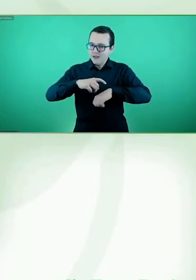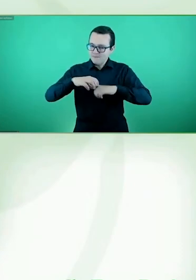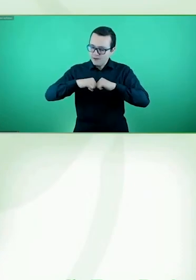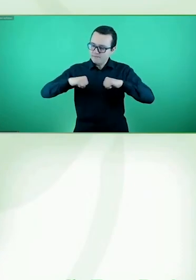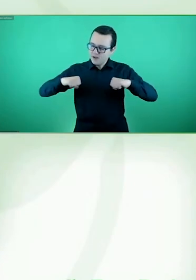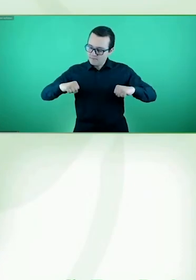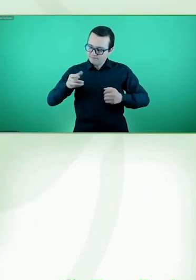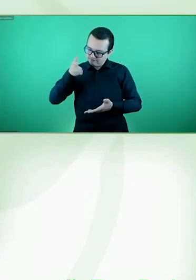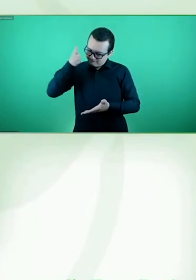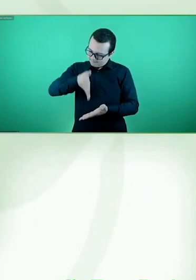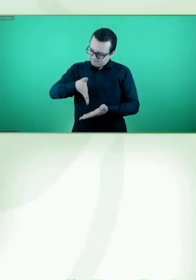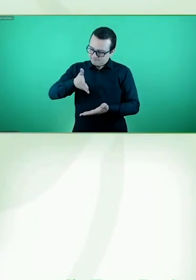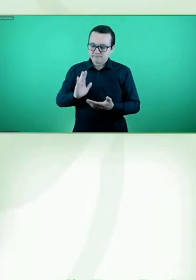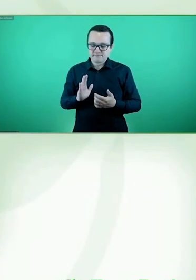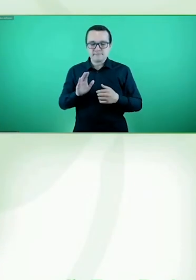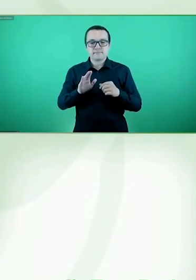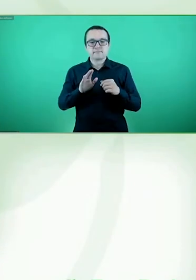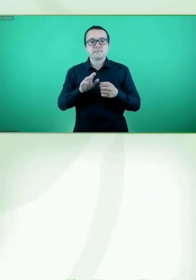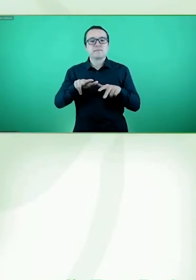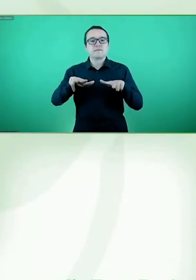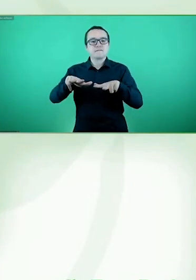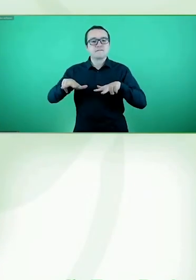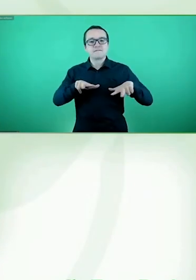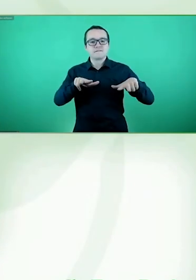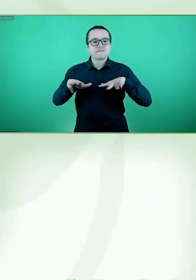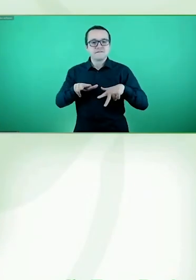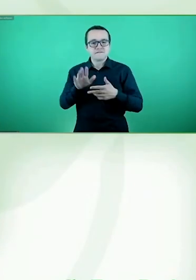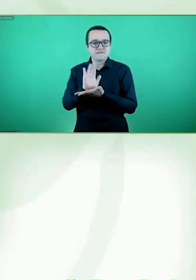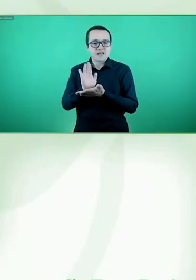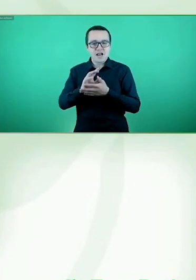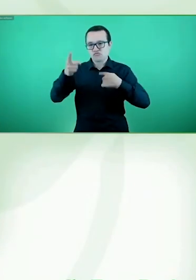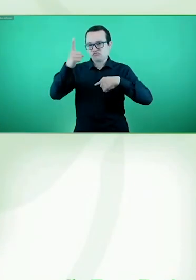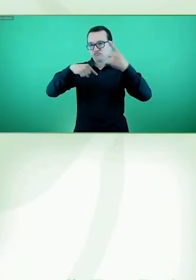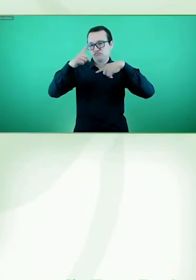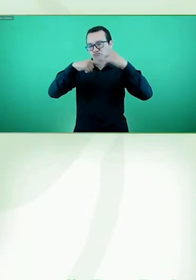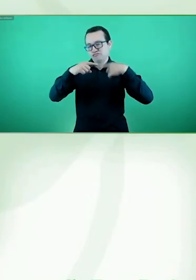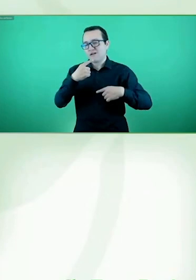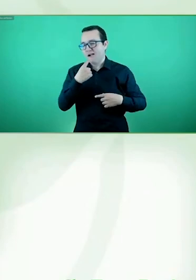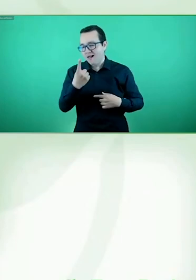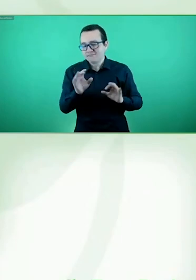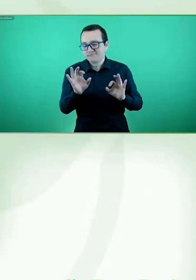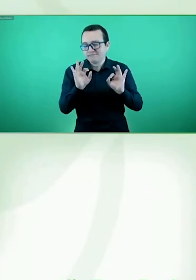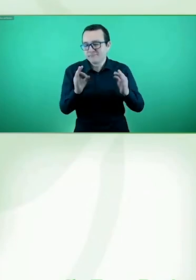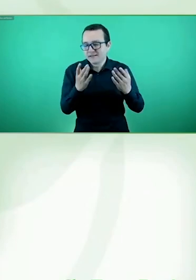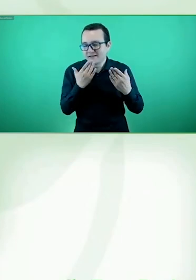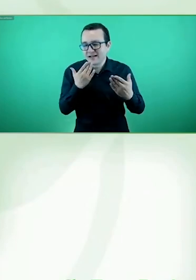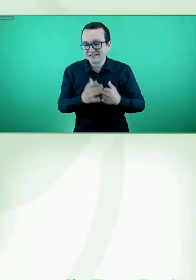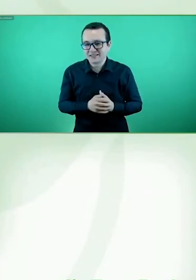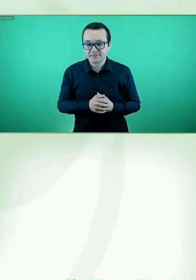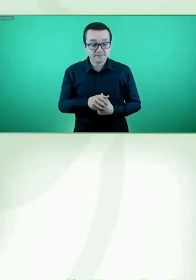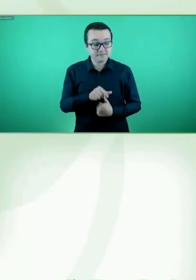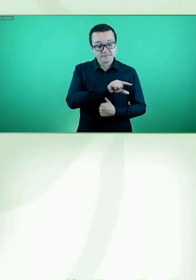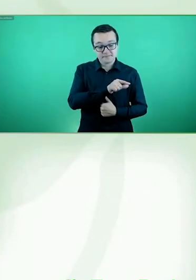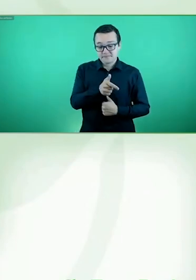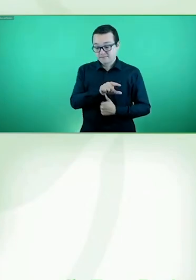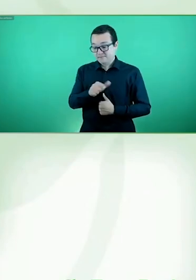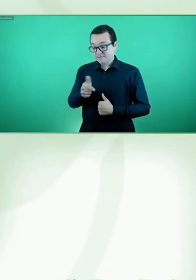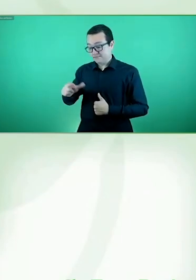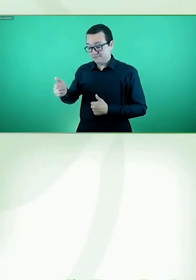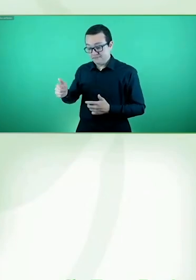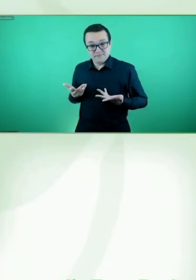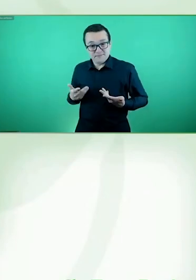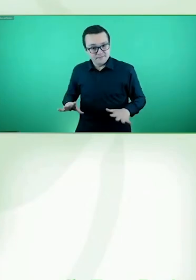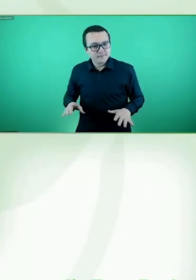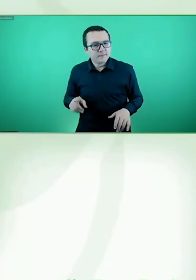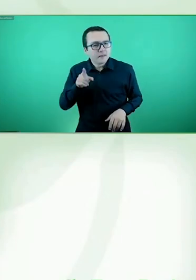ceremonia y para dar por finalizada esta ceremonia de apertura, quiero contarles una